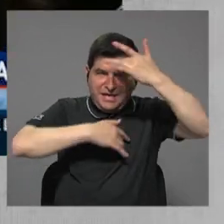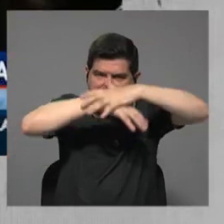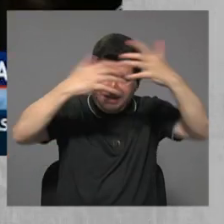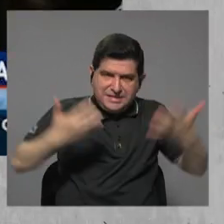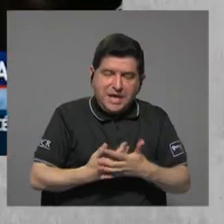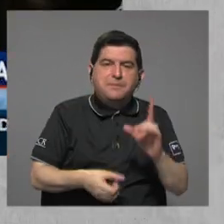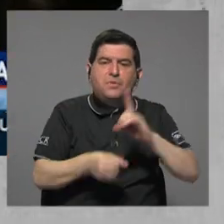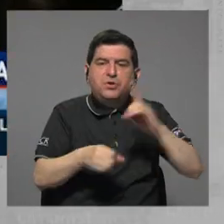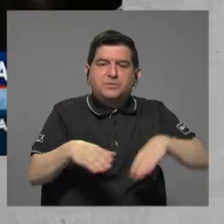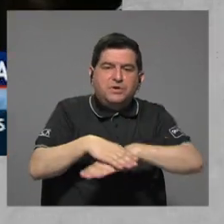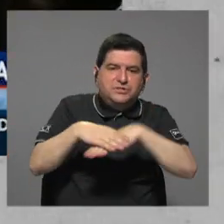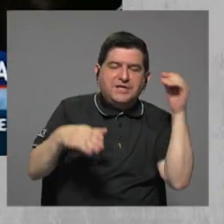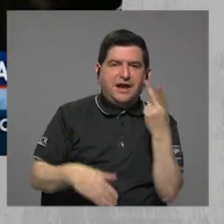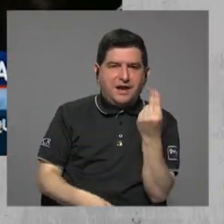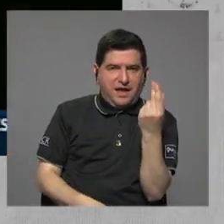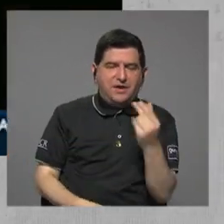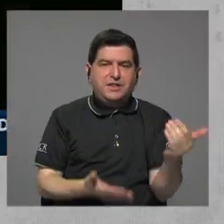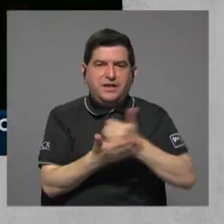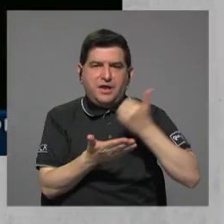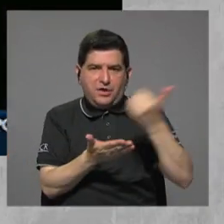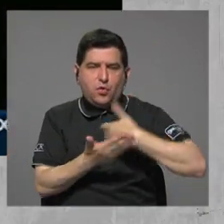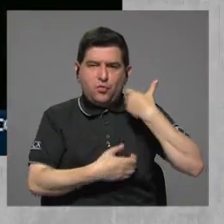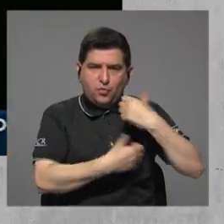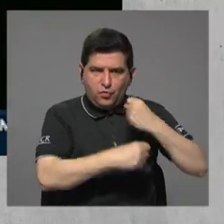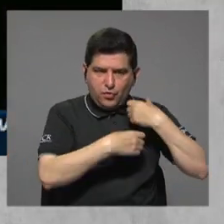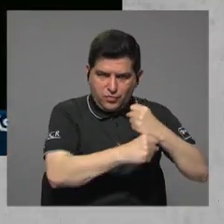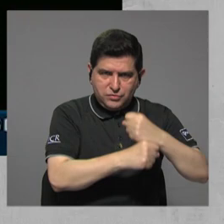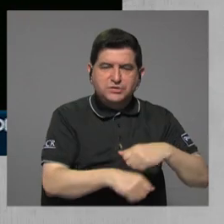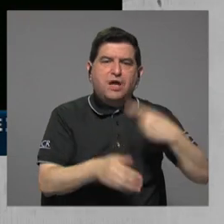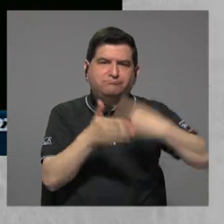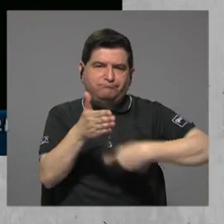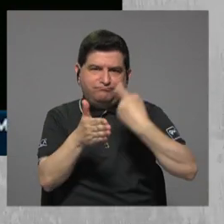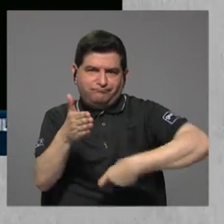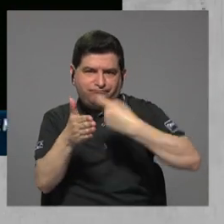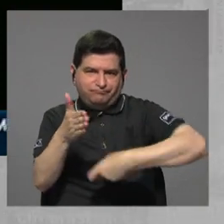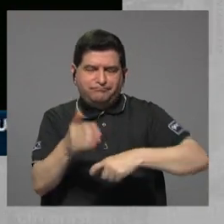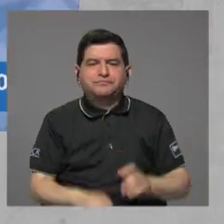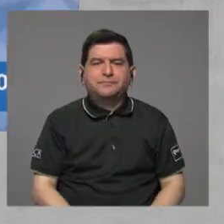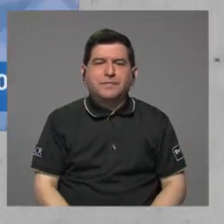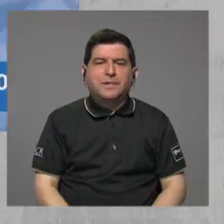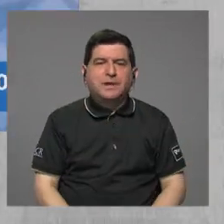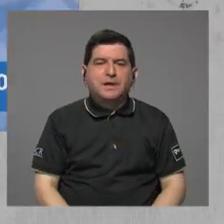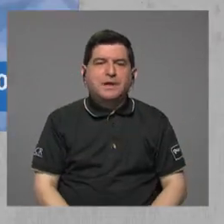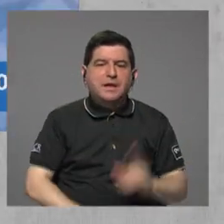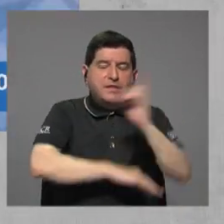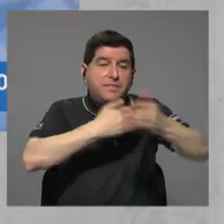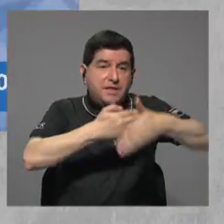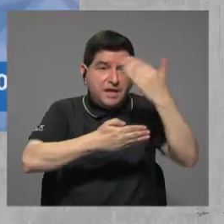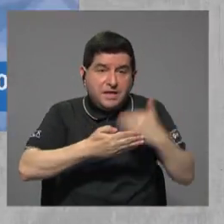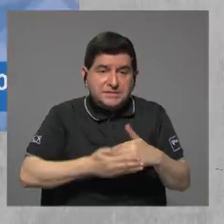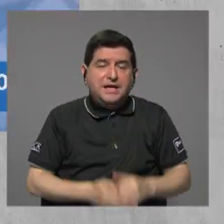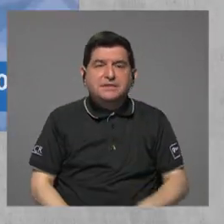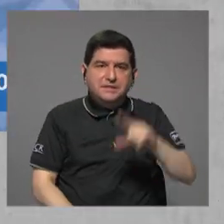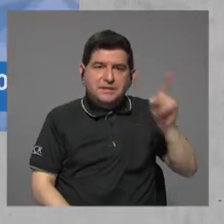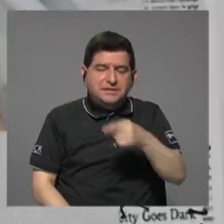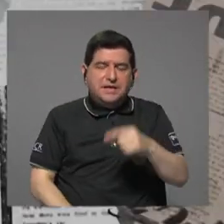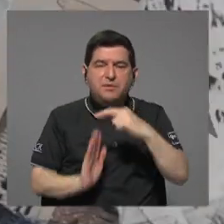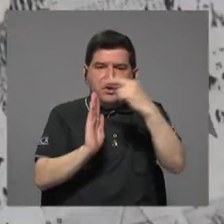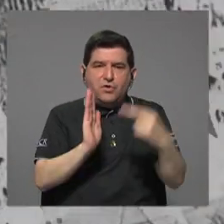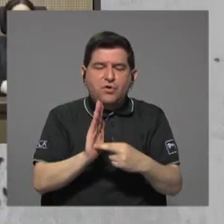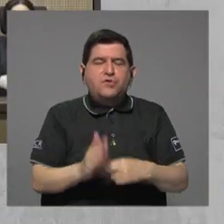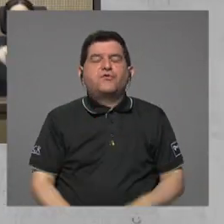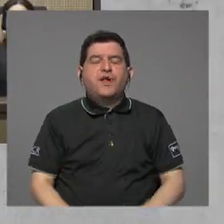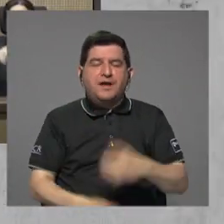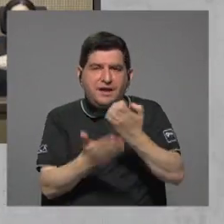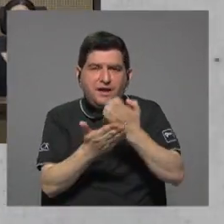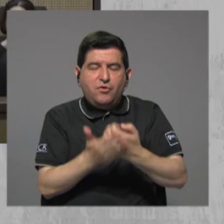diputados también sacaron el dinero que recogen las municipalidades en impuestos. Hace pocos días, se levantó la regla fiscal para el futuro